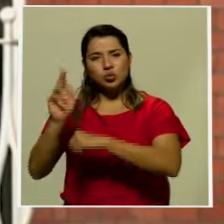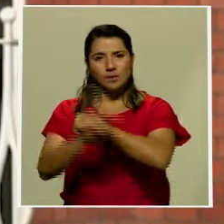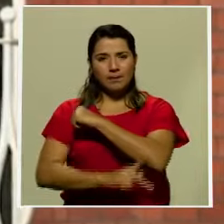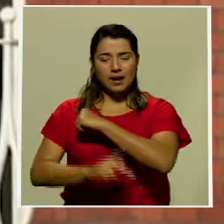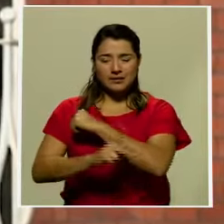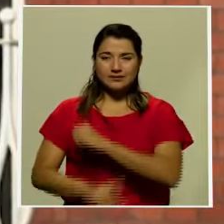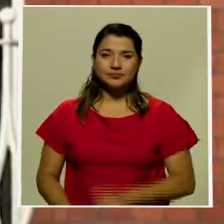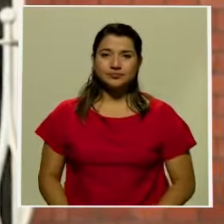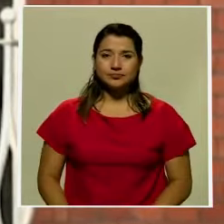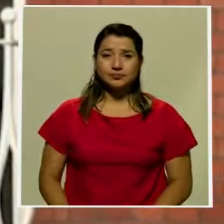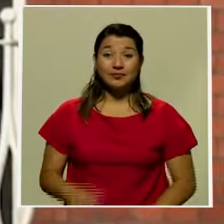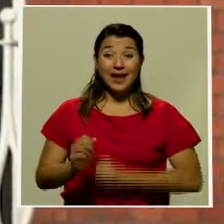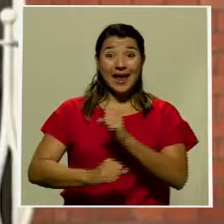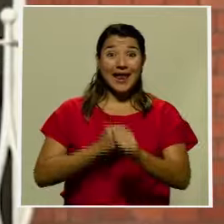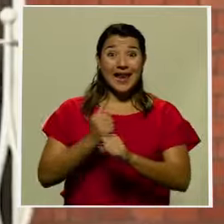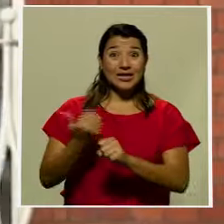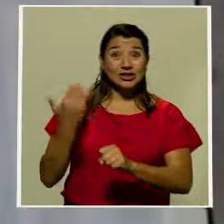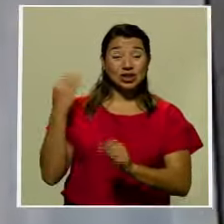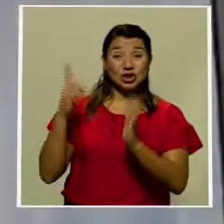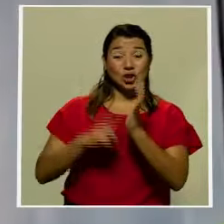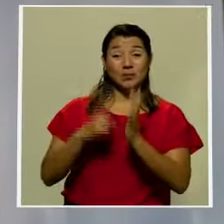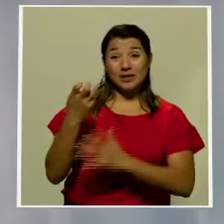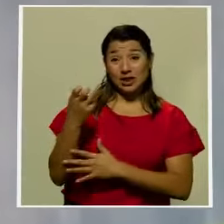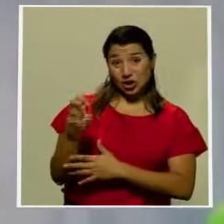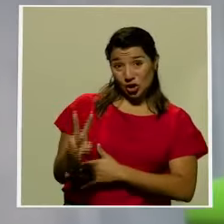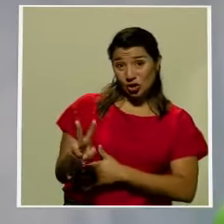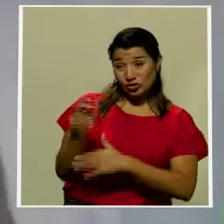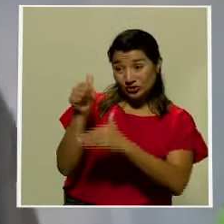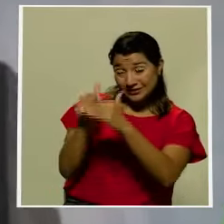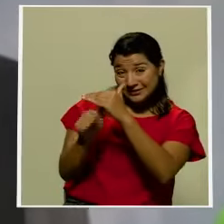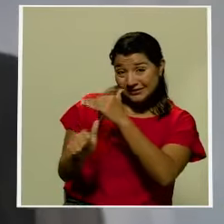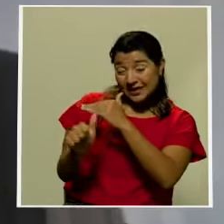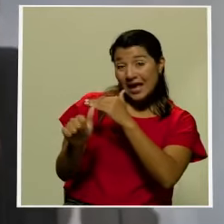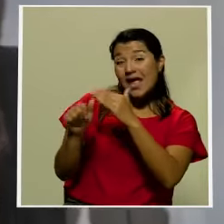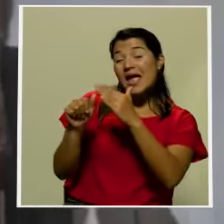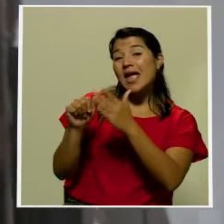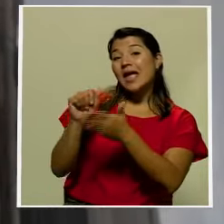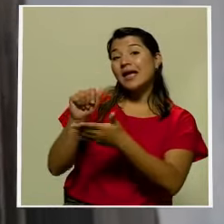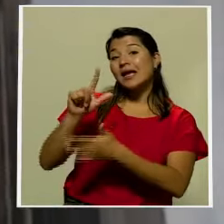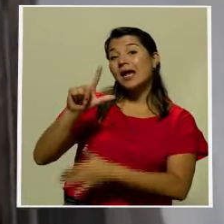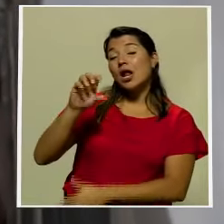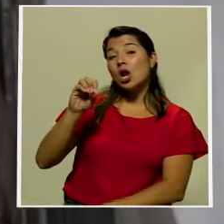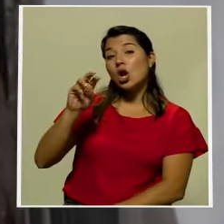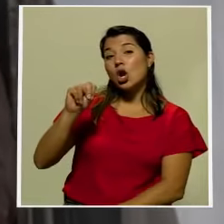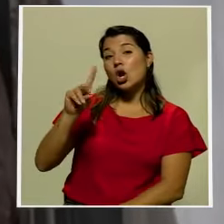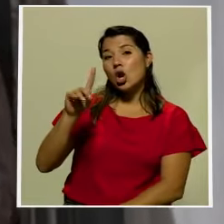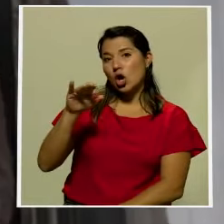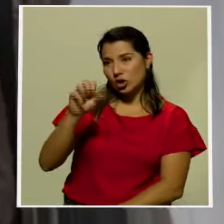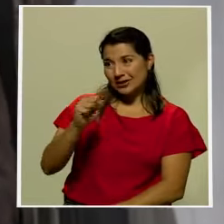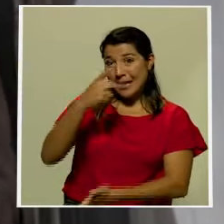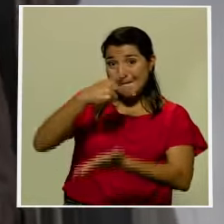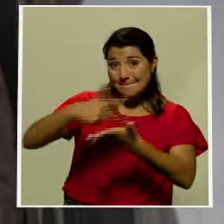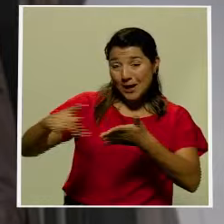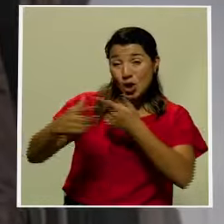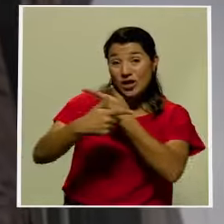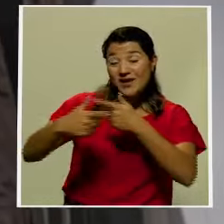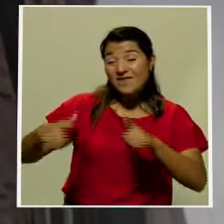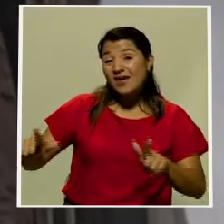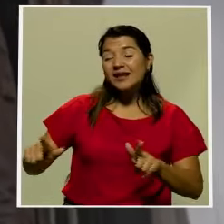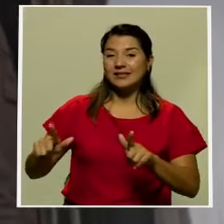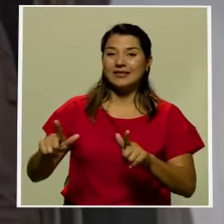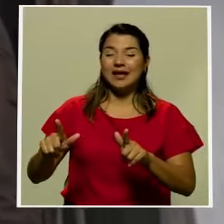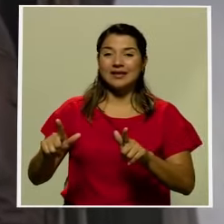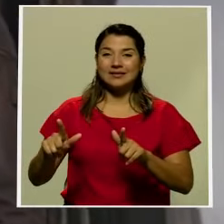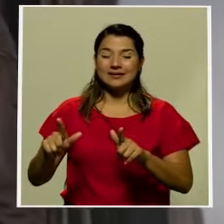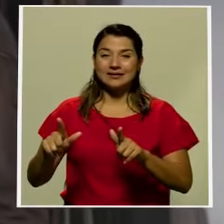En 2012, Assange se refugió en la Embajada de Ecuador en Londres, vulnerando una libertad bajo fianza impuesta por la justicia inglesa